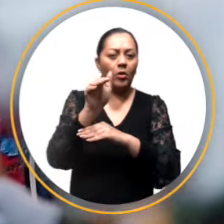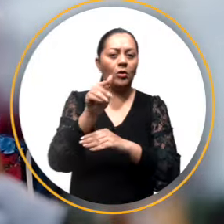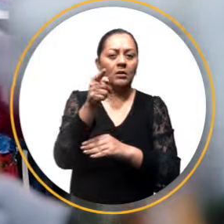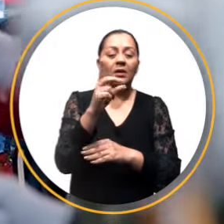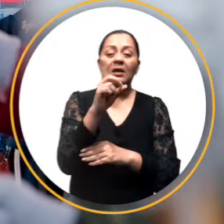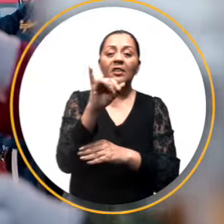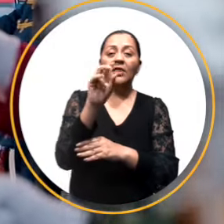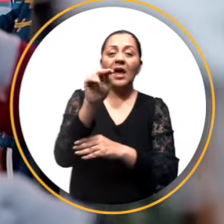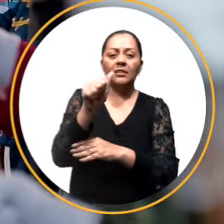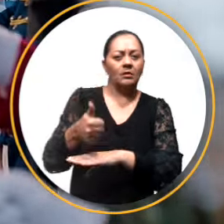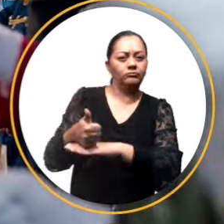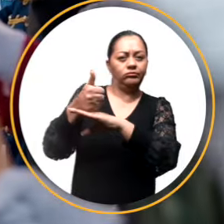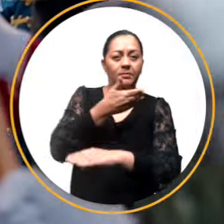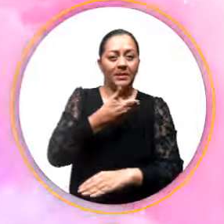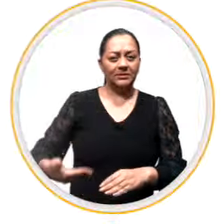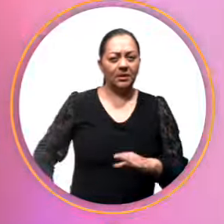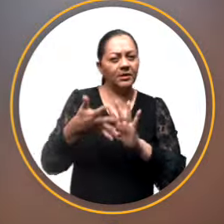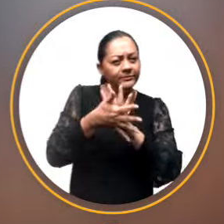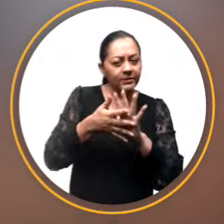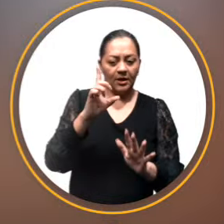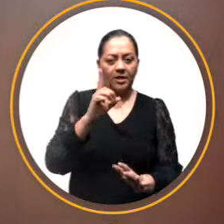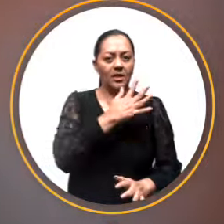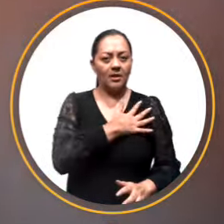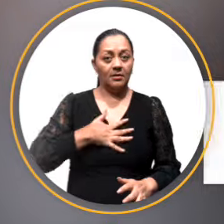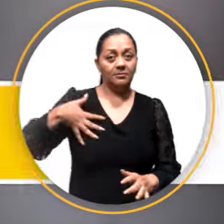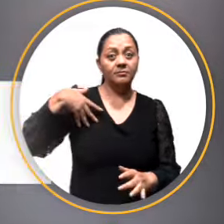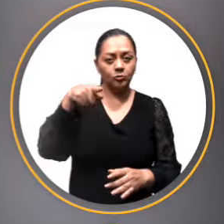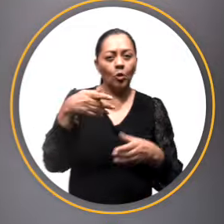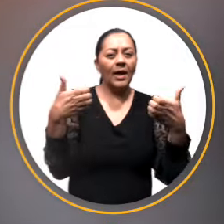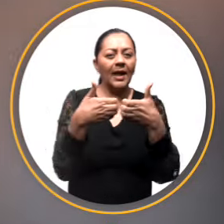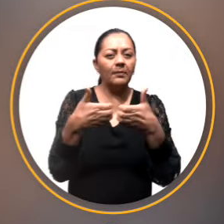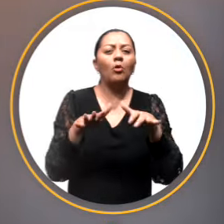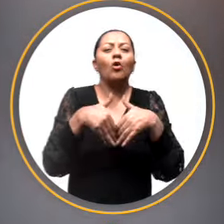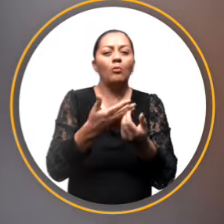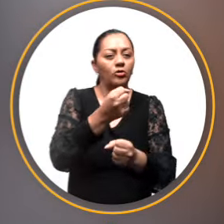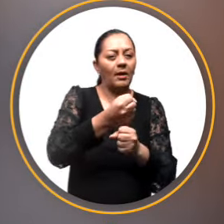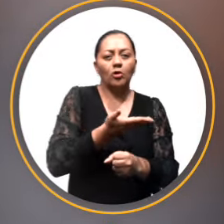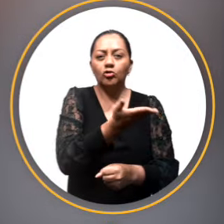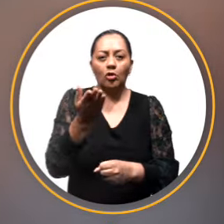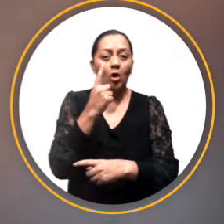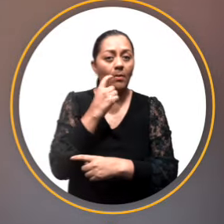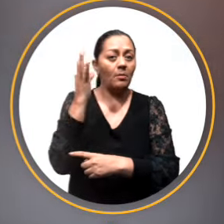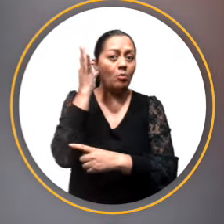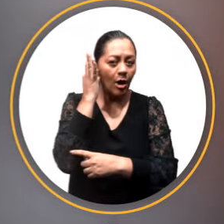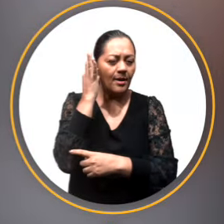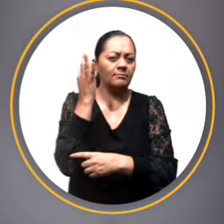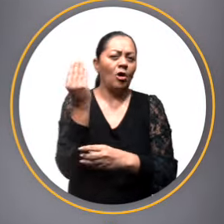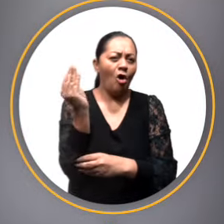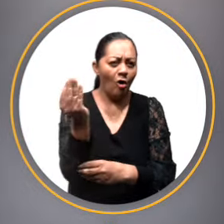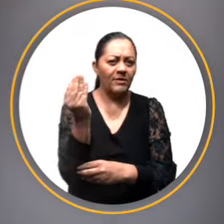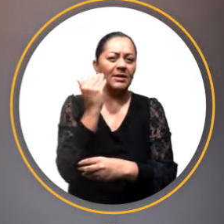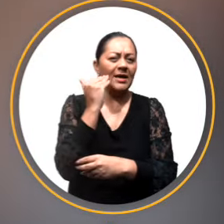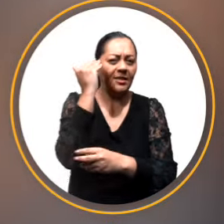con Diana Atamaína a la cabeza y a todo su equipo de hombres y mujeres, jóvenes y de todas las